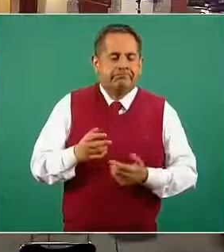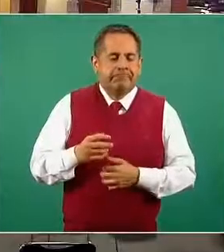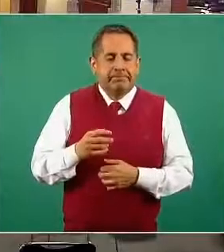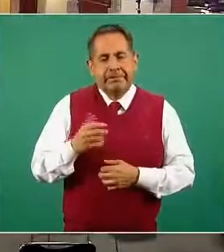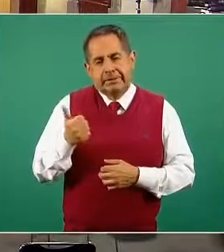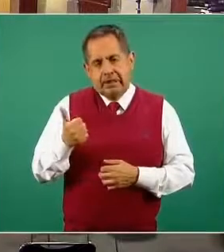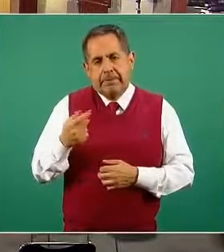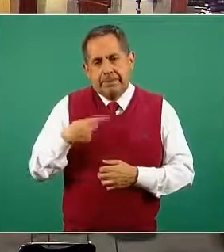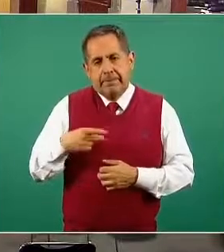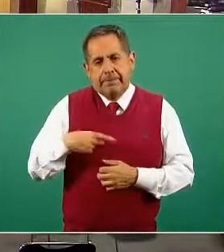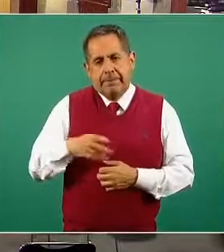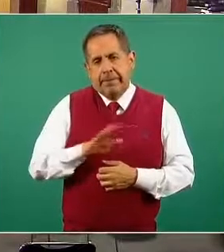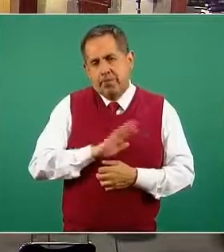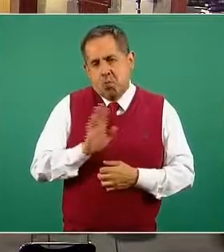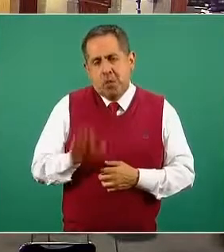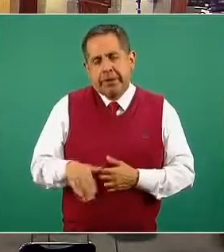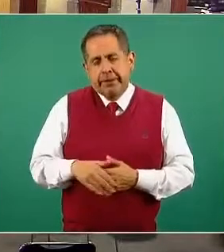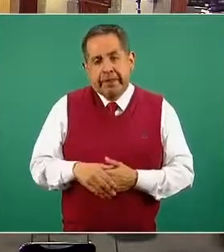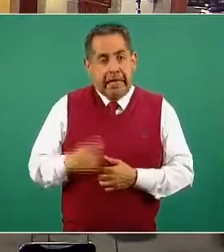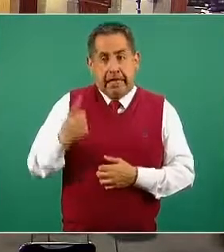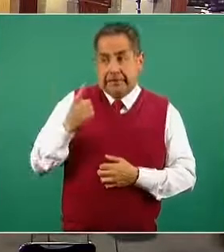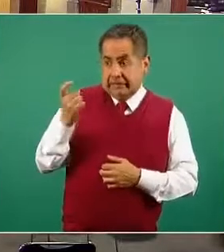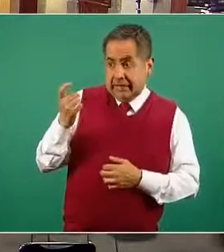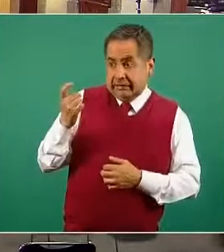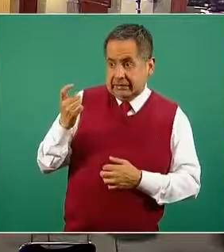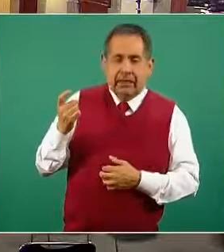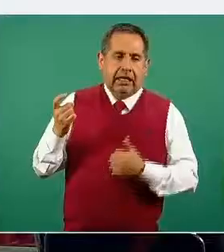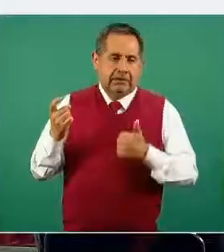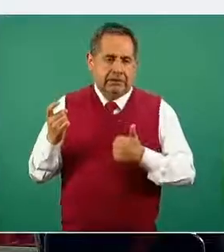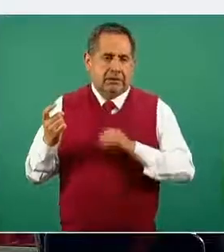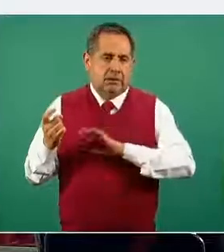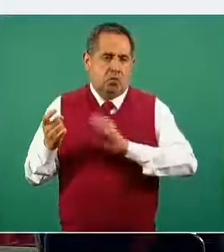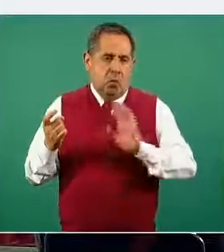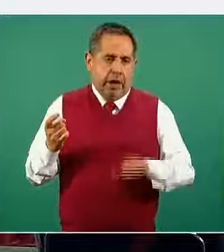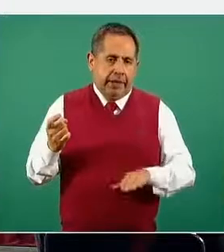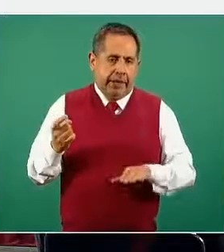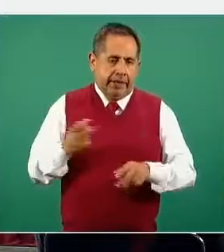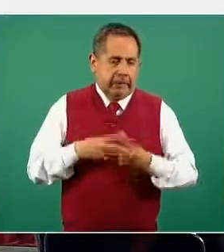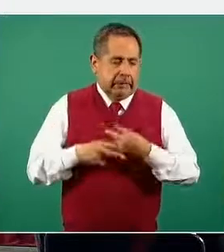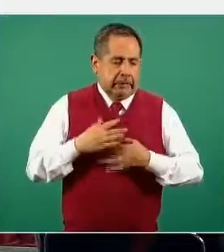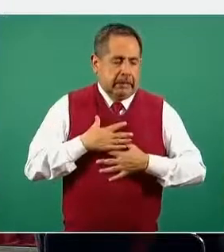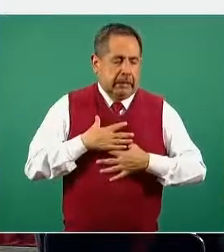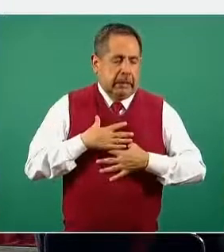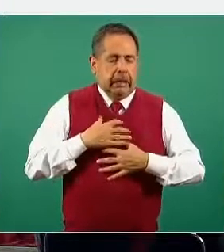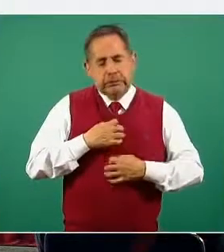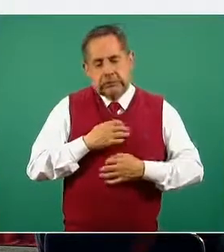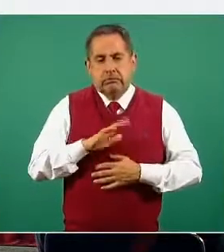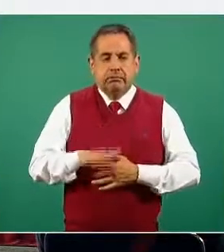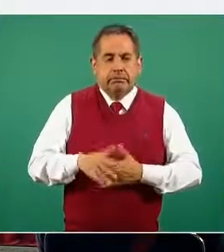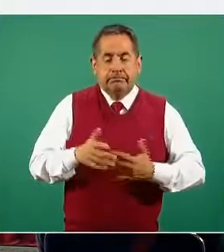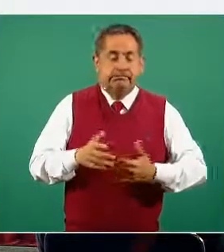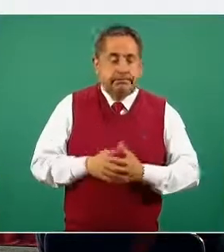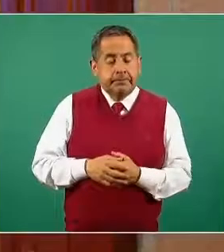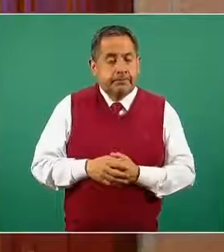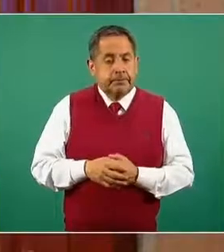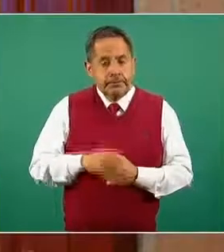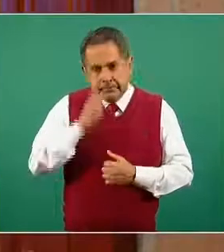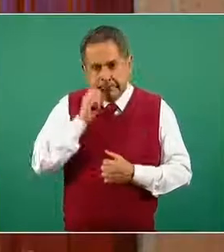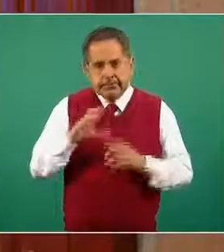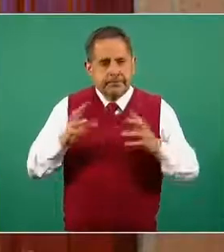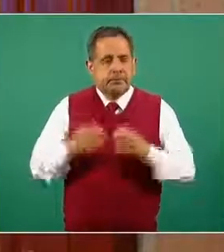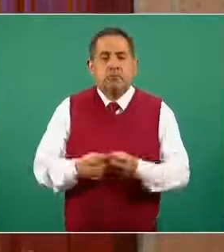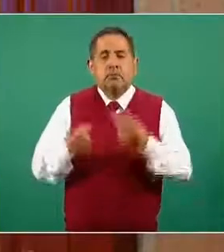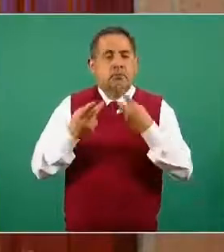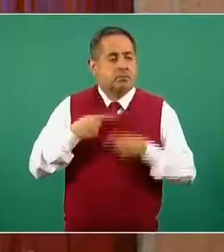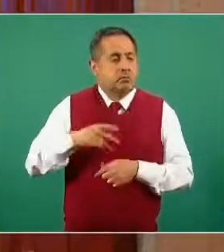fallecen a consecuencia de las complicaciones de la enfermedad. Y actualizamos también las cantidades de